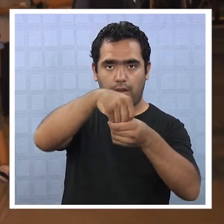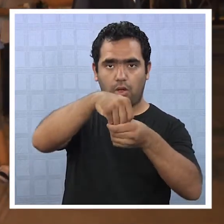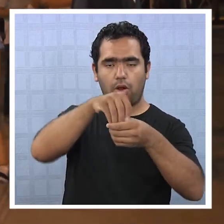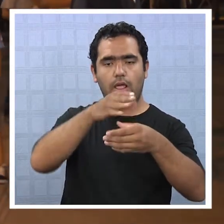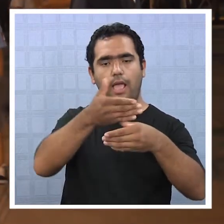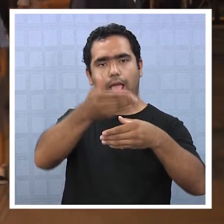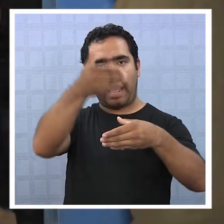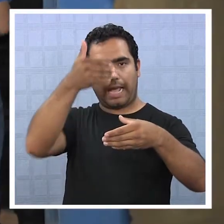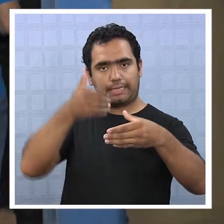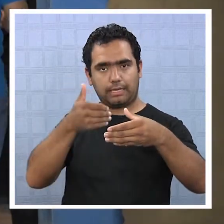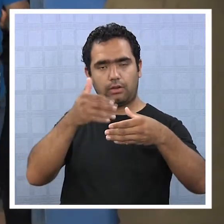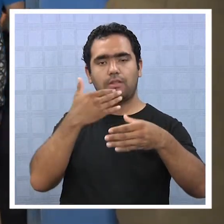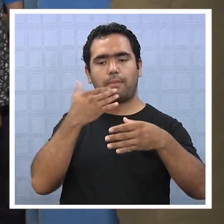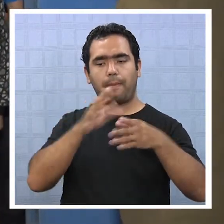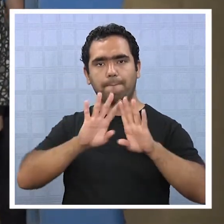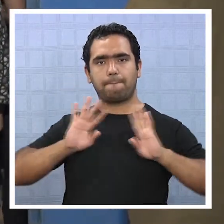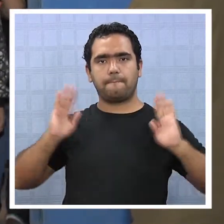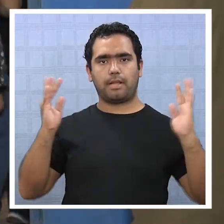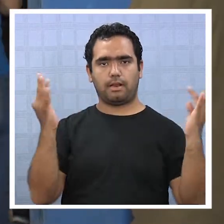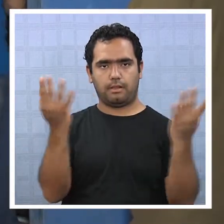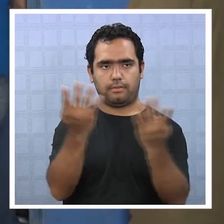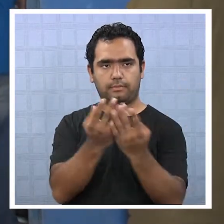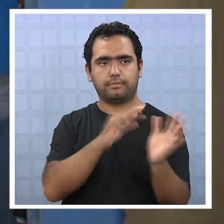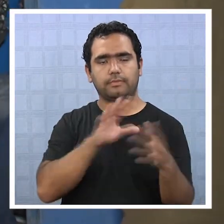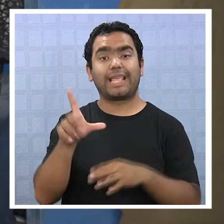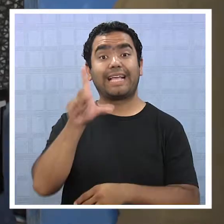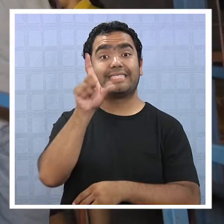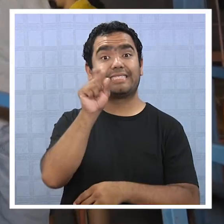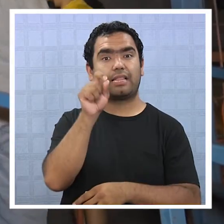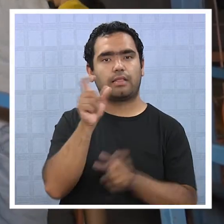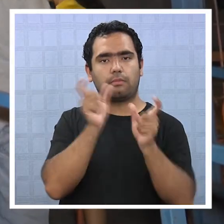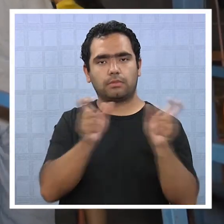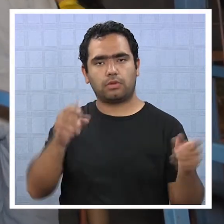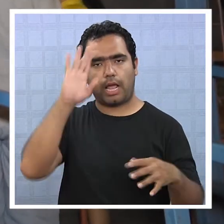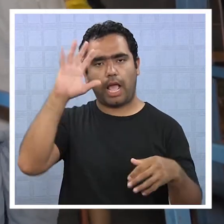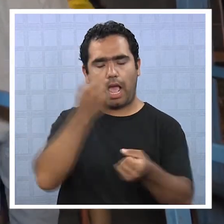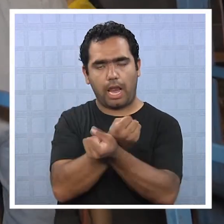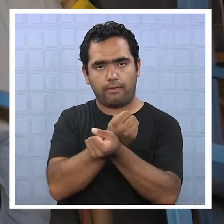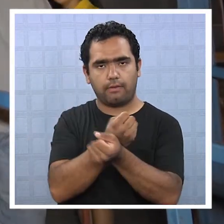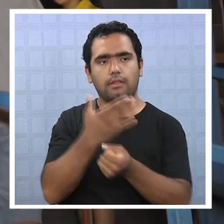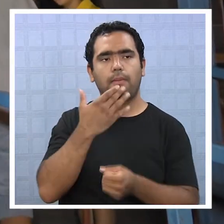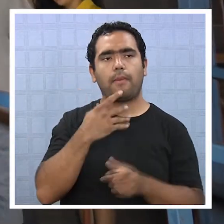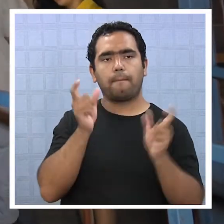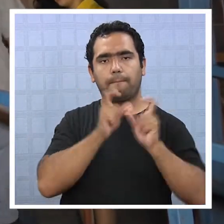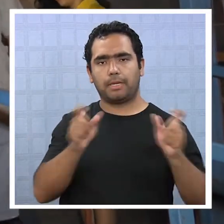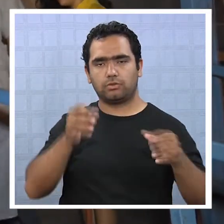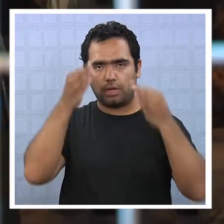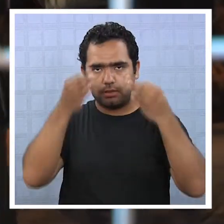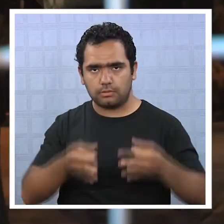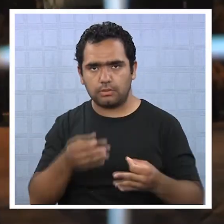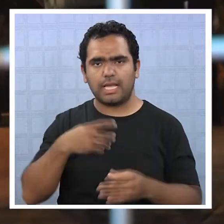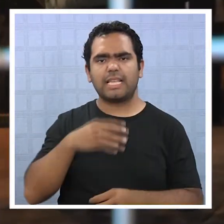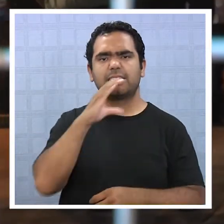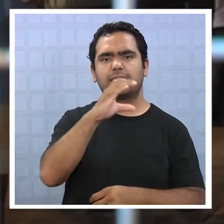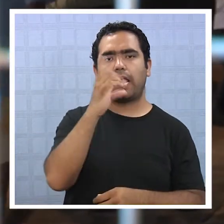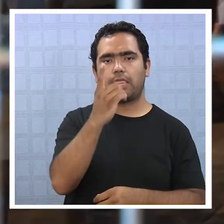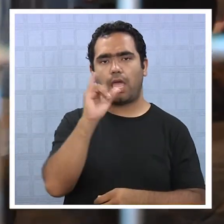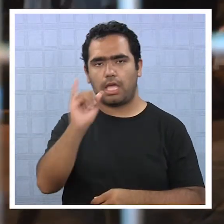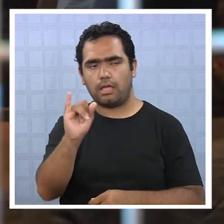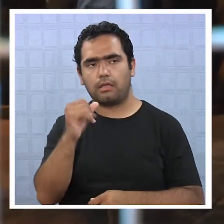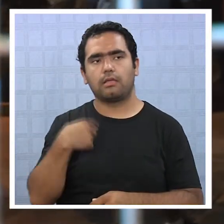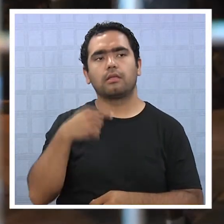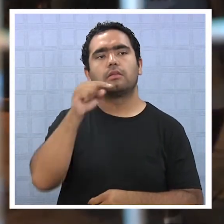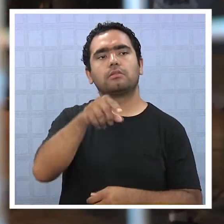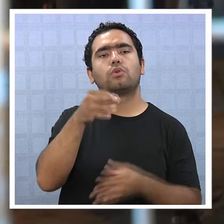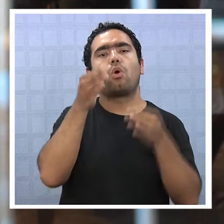la parte exterior y un tercer anillo ya en la parte perimetral del estadio. Carabineros trabajará con 70 efectivos policiales, más el personal de seguridad puesto por la